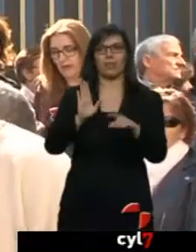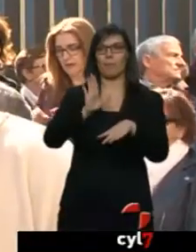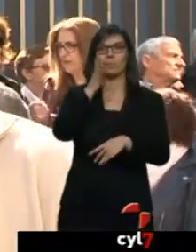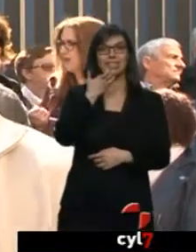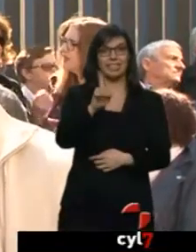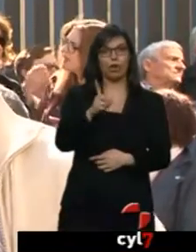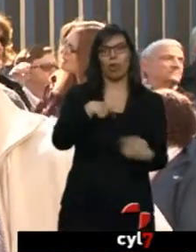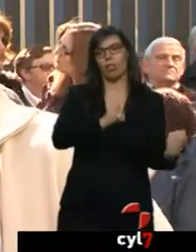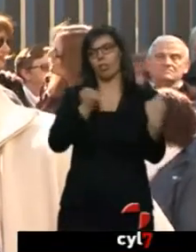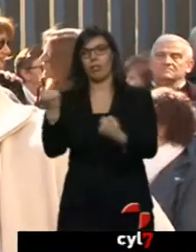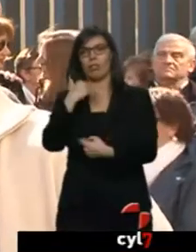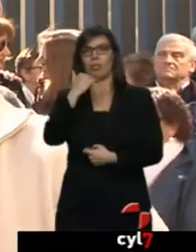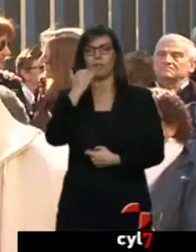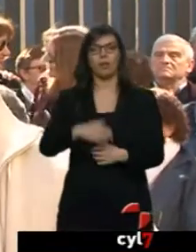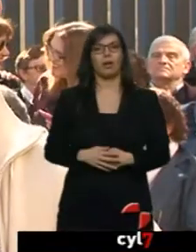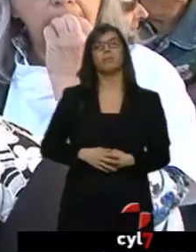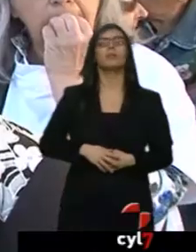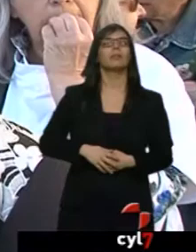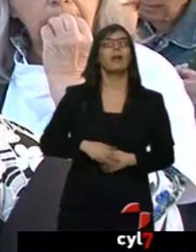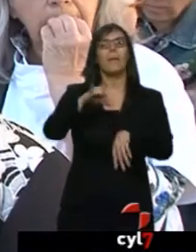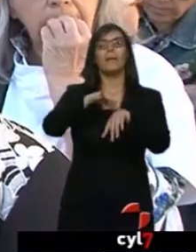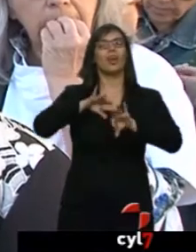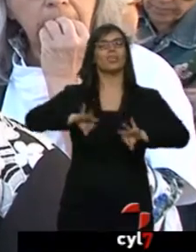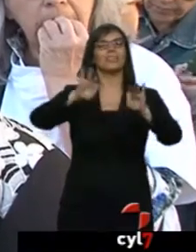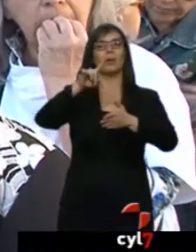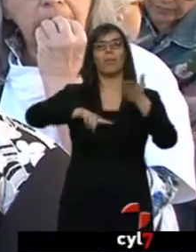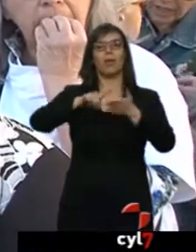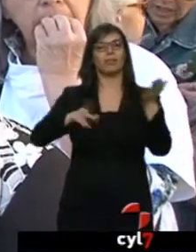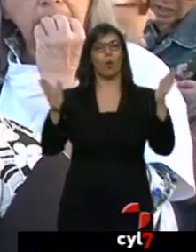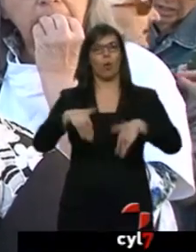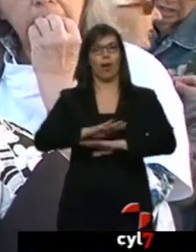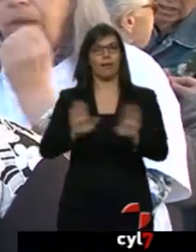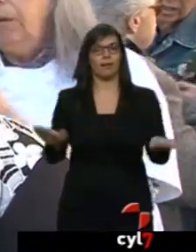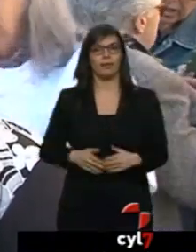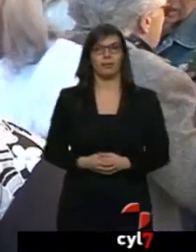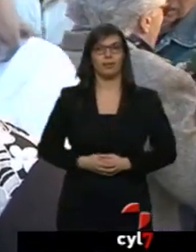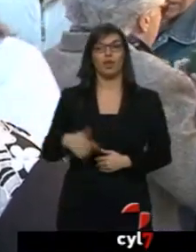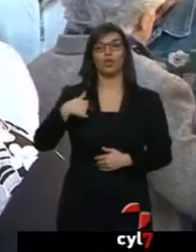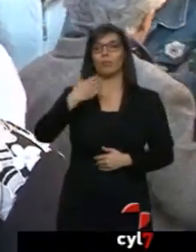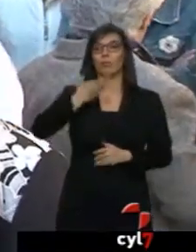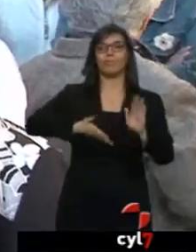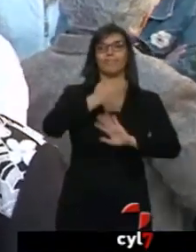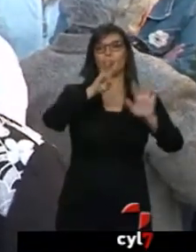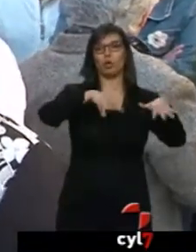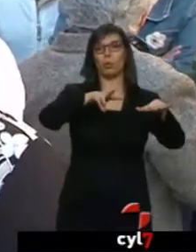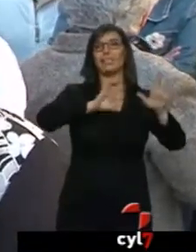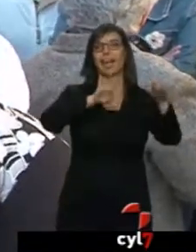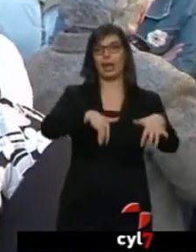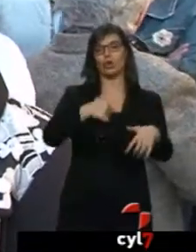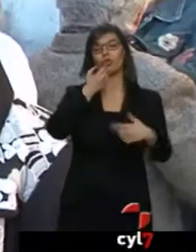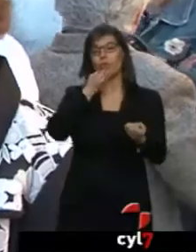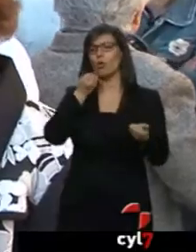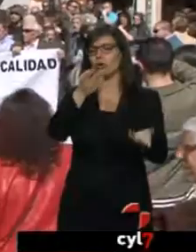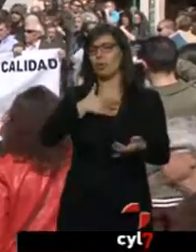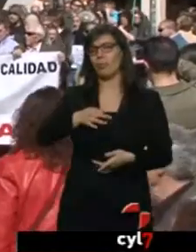No hay especialistas, hay nada de nada, o sea que... A mí, por ejemplo, he estado ocho meses en León... ...y le contaría muchas cosas,